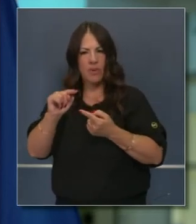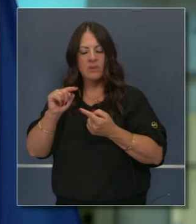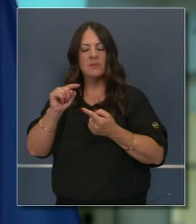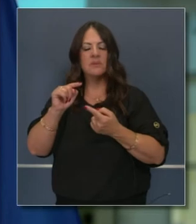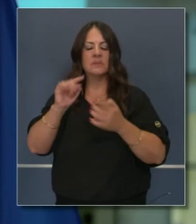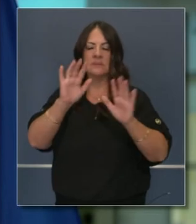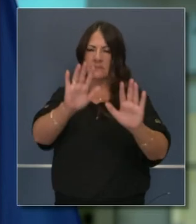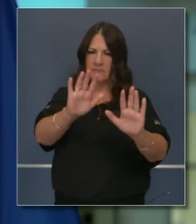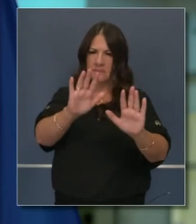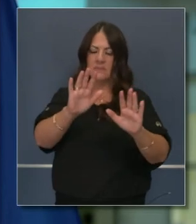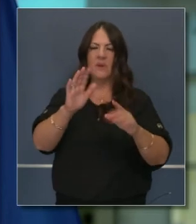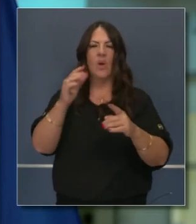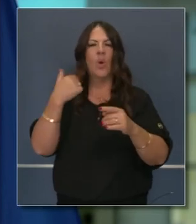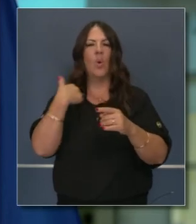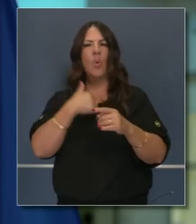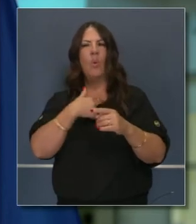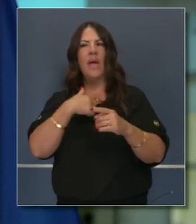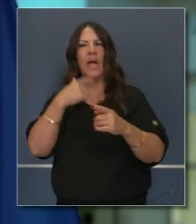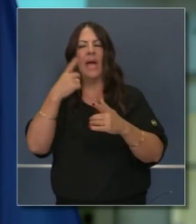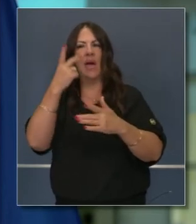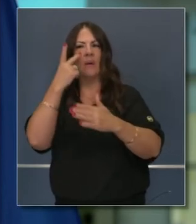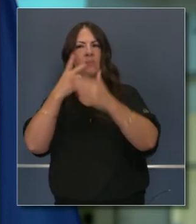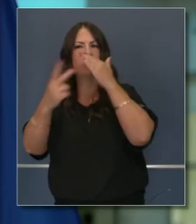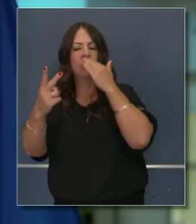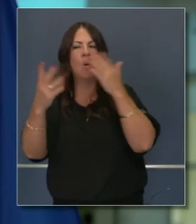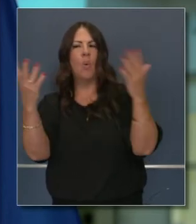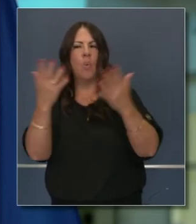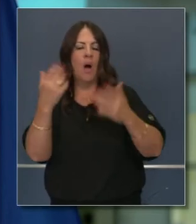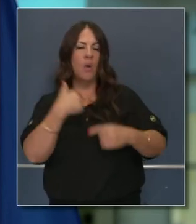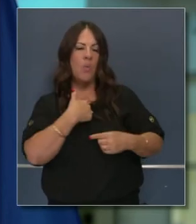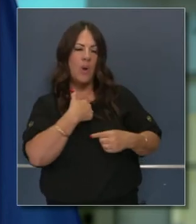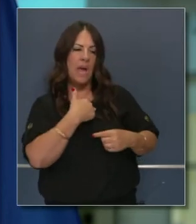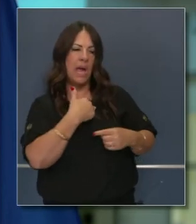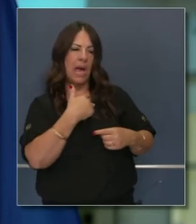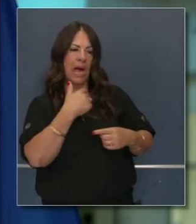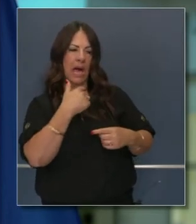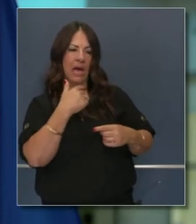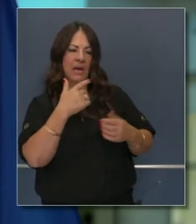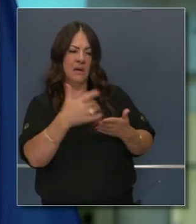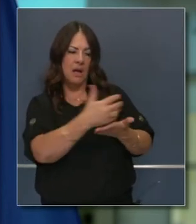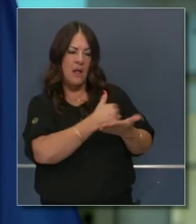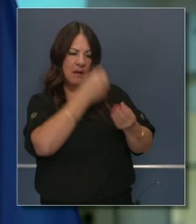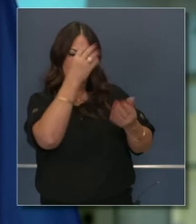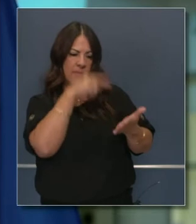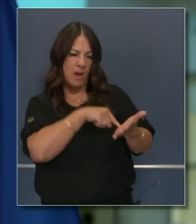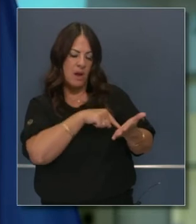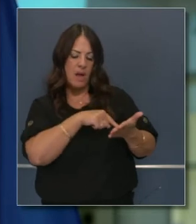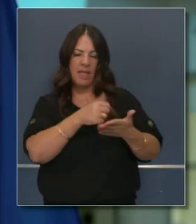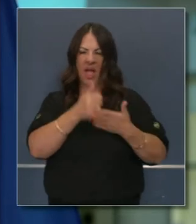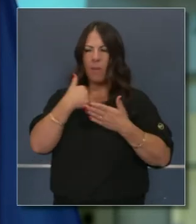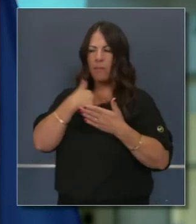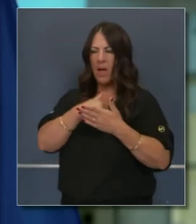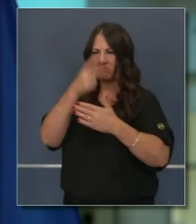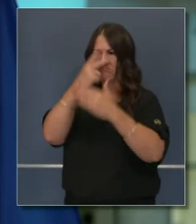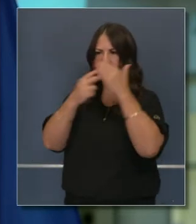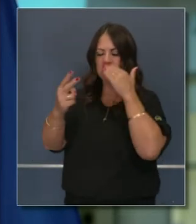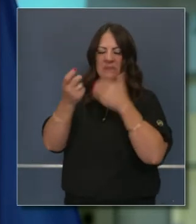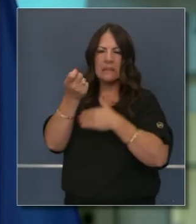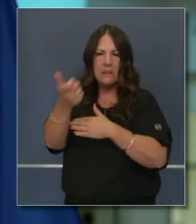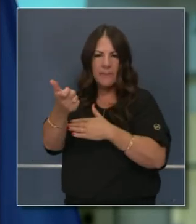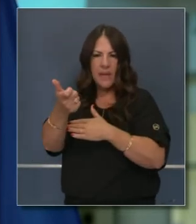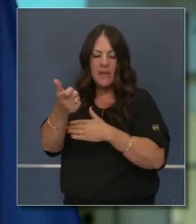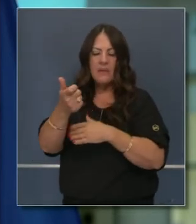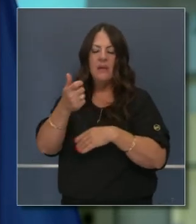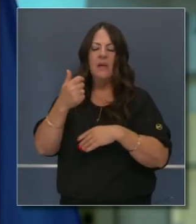y seguiremos buscándolo muy de cerca. Estamos proyectando con los mejores modelos que tenemos y que hemos juntado de